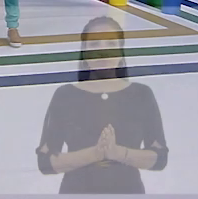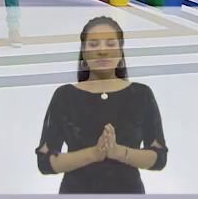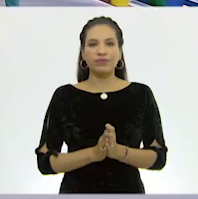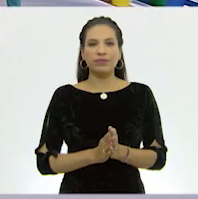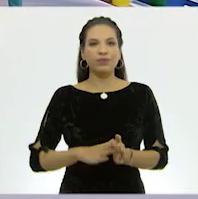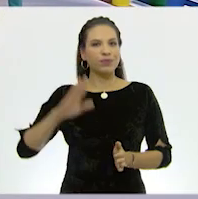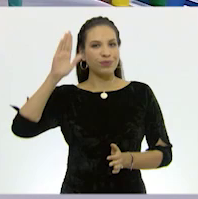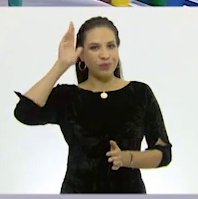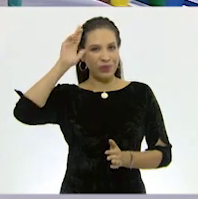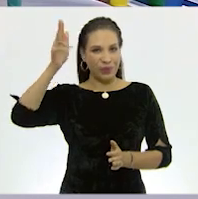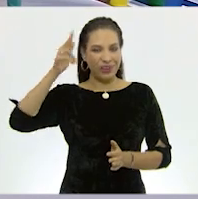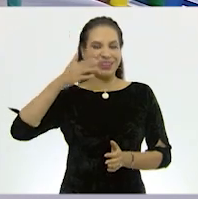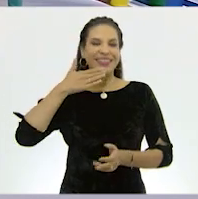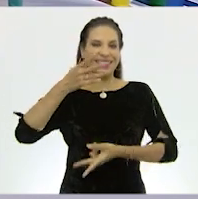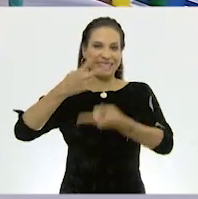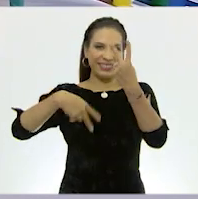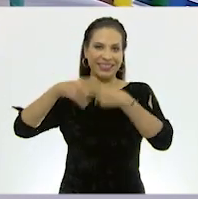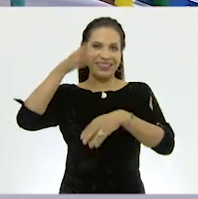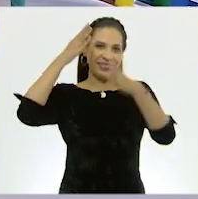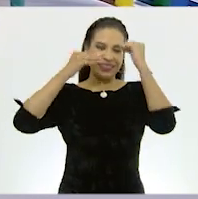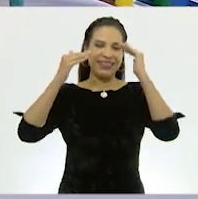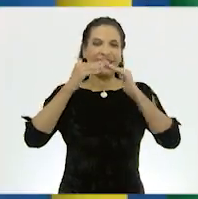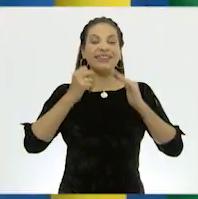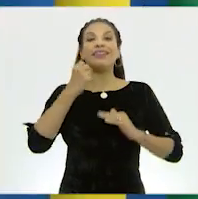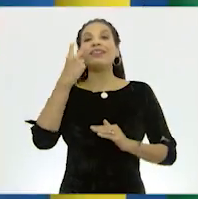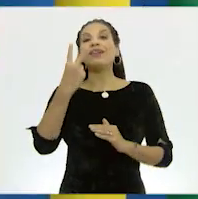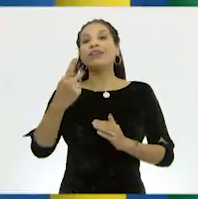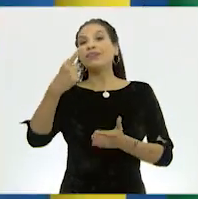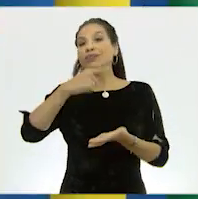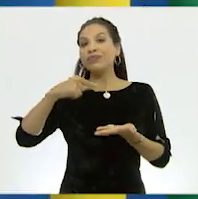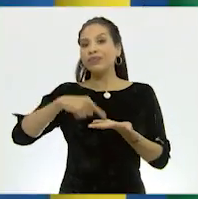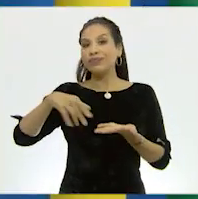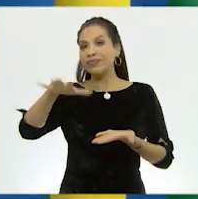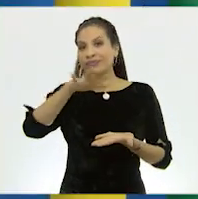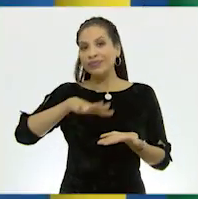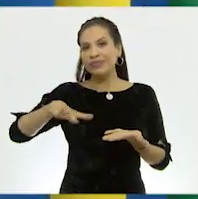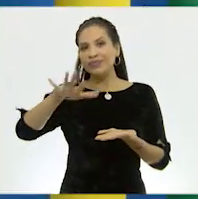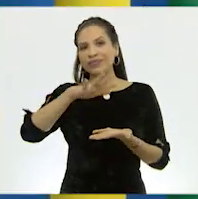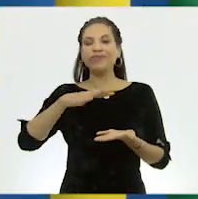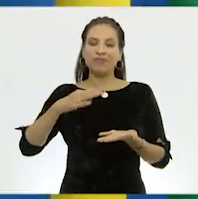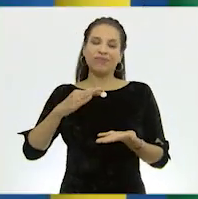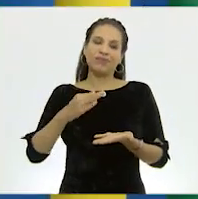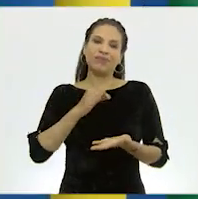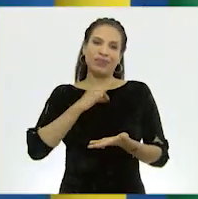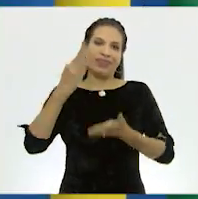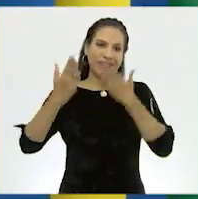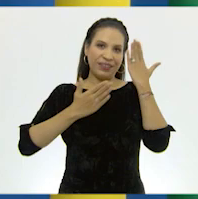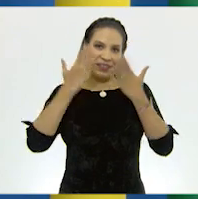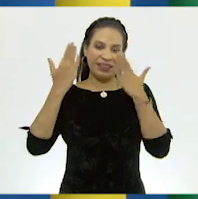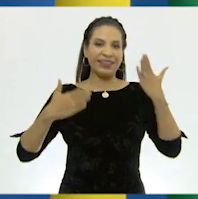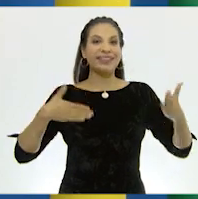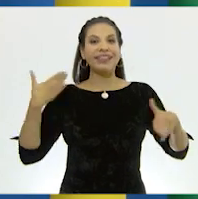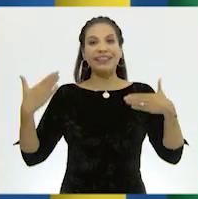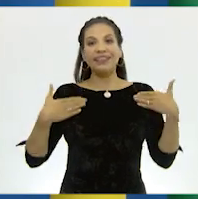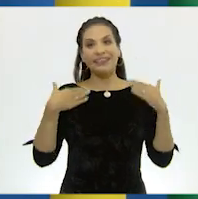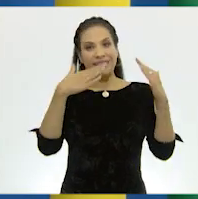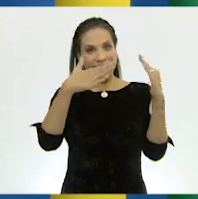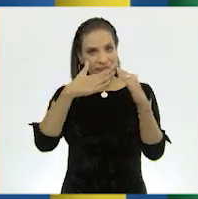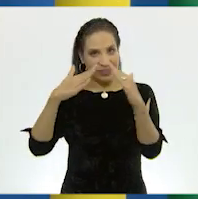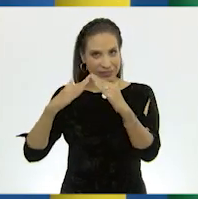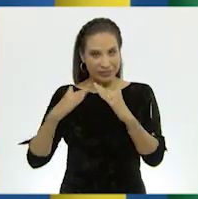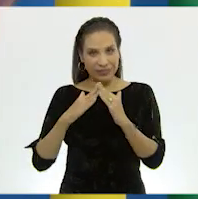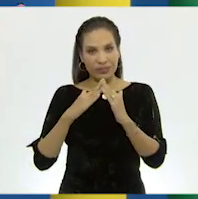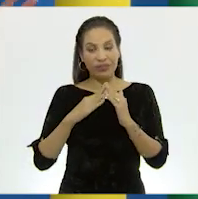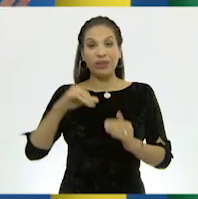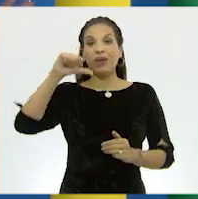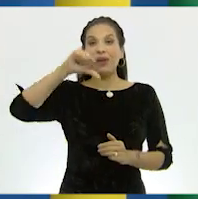Hola, les damos la bienvenida a Aprende en Casa 2, un espacio en el que vamos a poder estudiar y divertirnos desde nuestros hogares.